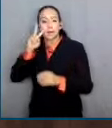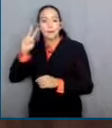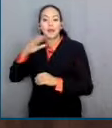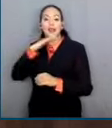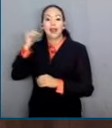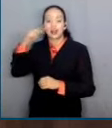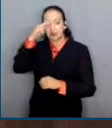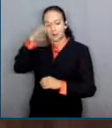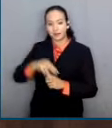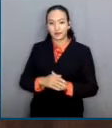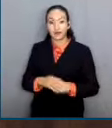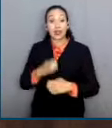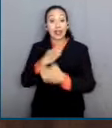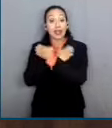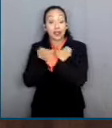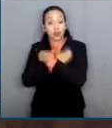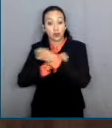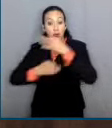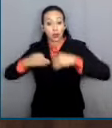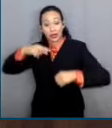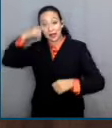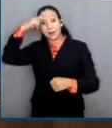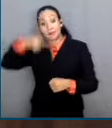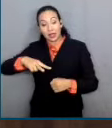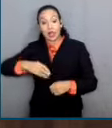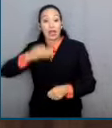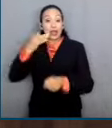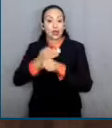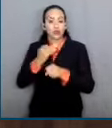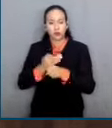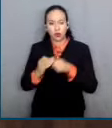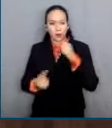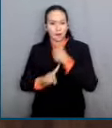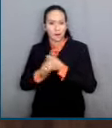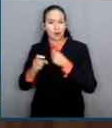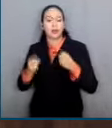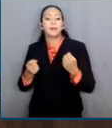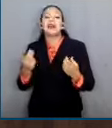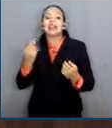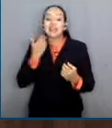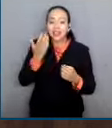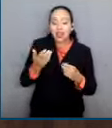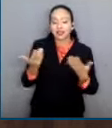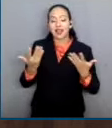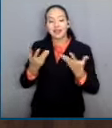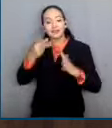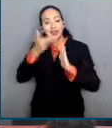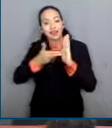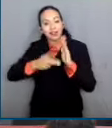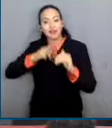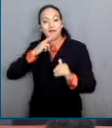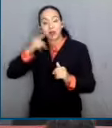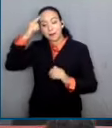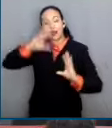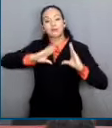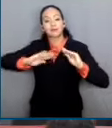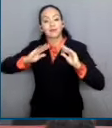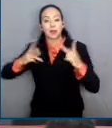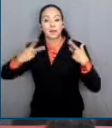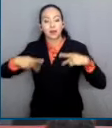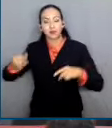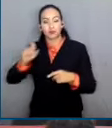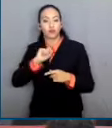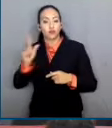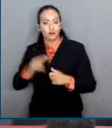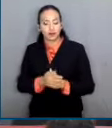jurídica en México se enfrenta a grandes retos para formar y dar herramientas a los profesionistas del mañana, por lo que es necesario